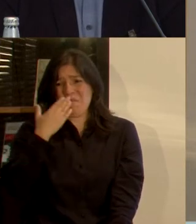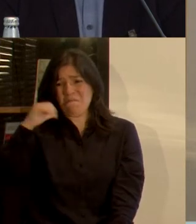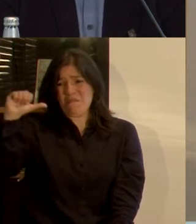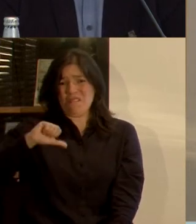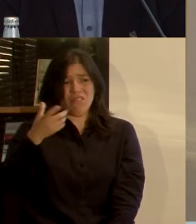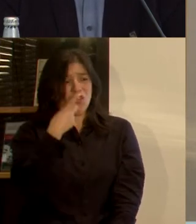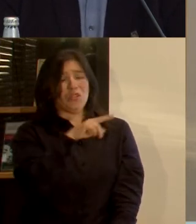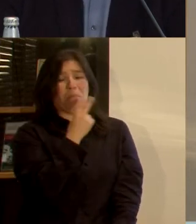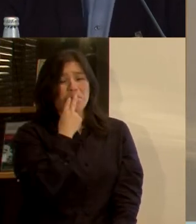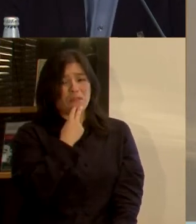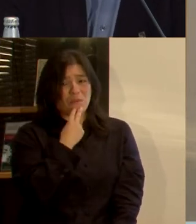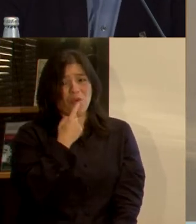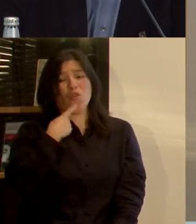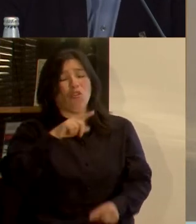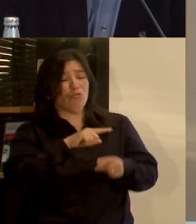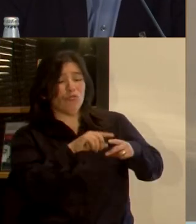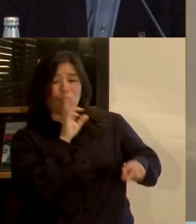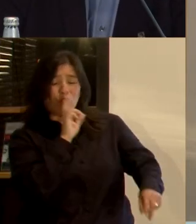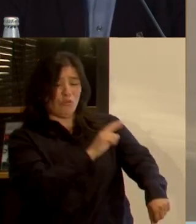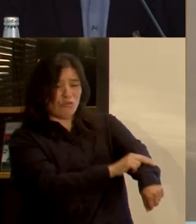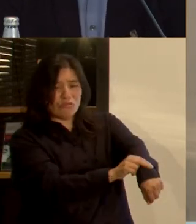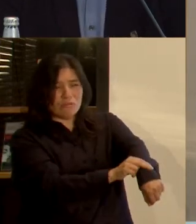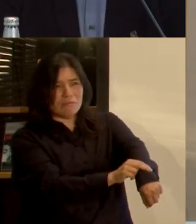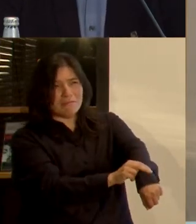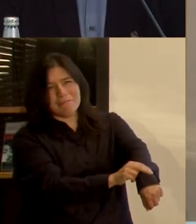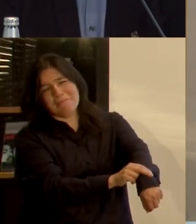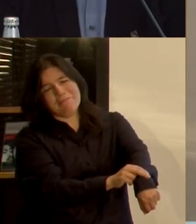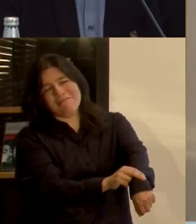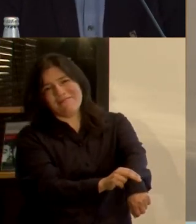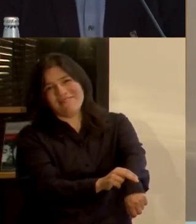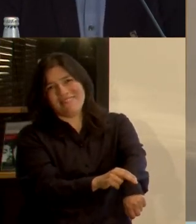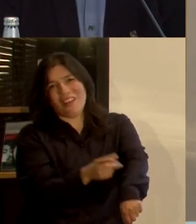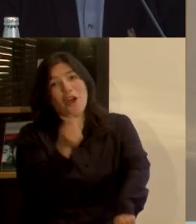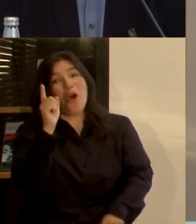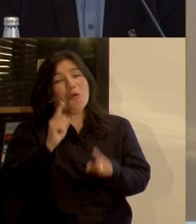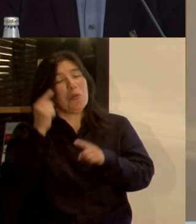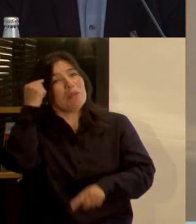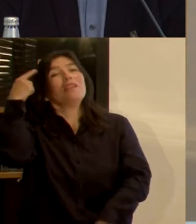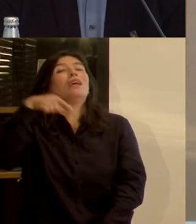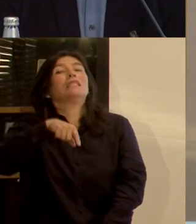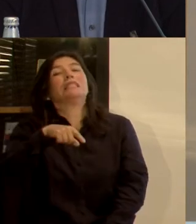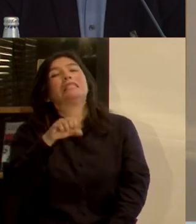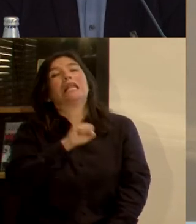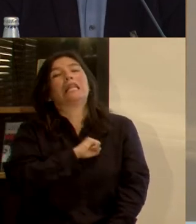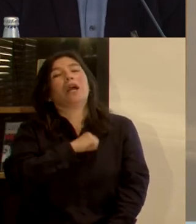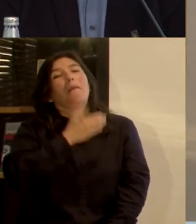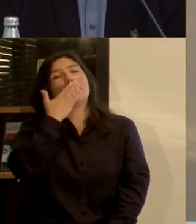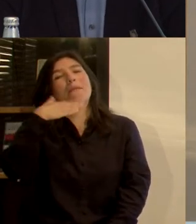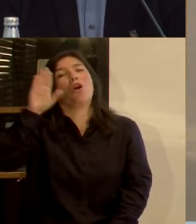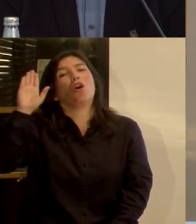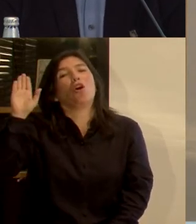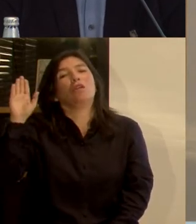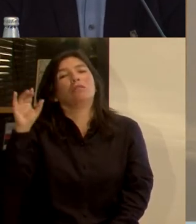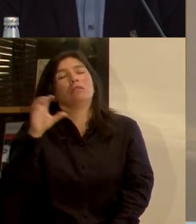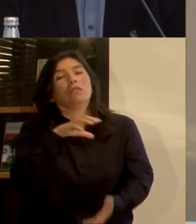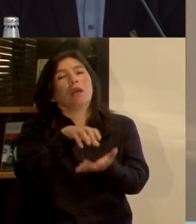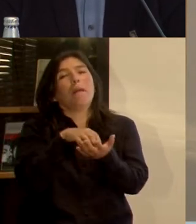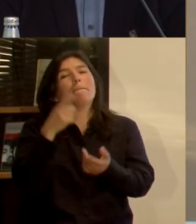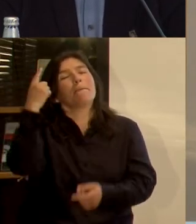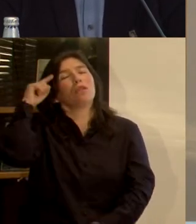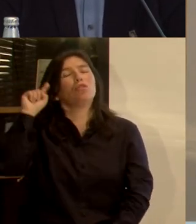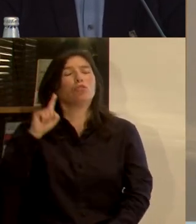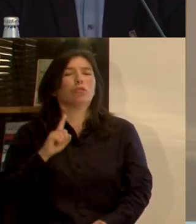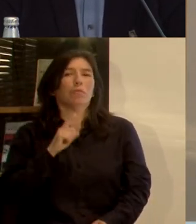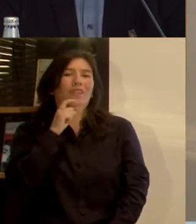Bueno, depende de dónde vivo. Si yo vivo en Vitacura probablemente piensa que esta es la mejor ciudad para vivir o Santiago, perdón, es la mejor ciudad. Pero si uno vive en Cerro